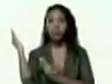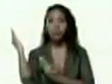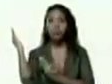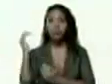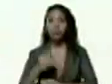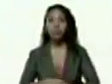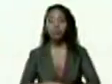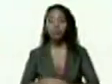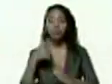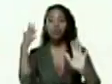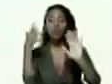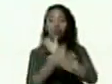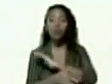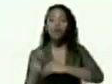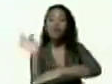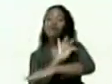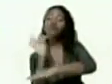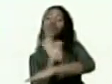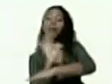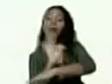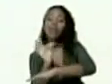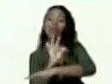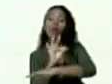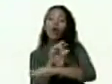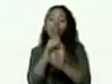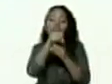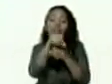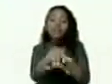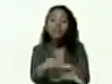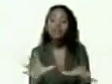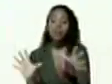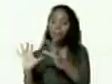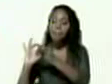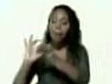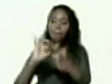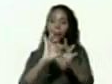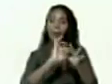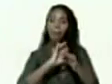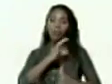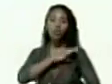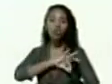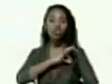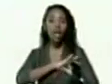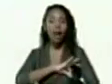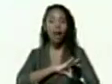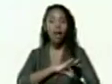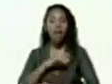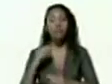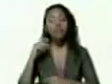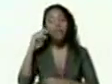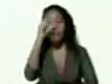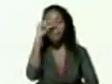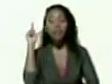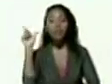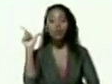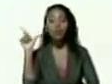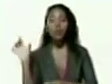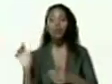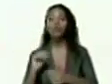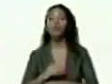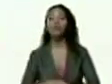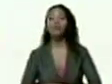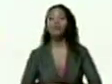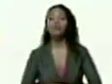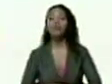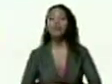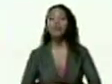sobre el funcionamiento de las redes de articulación social del Partido Socialista Unido de Venezuela